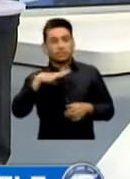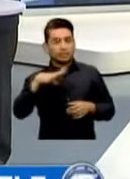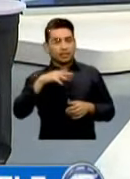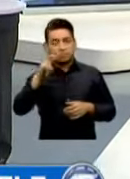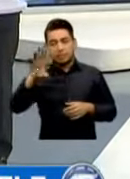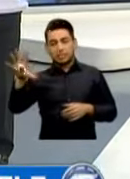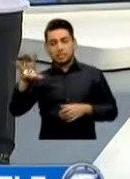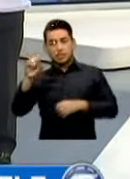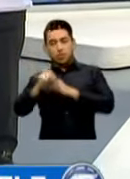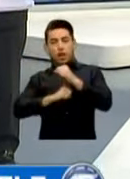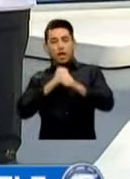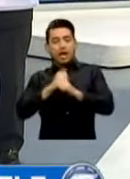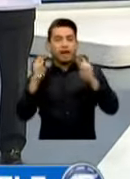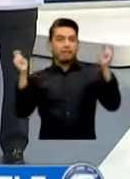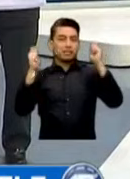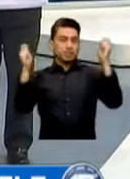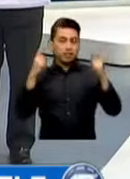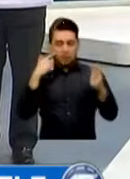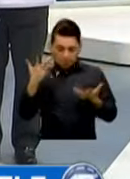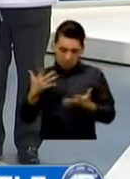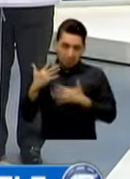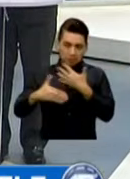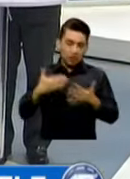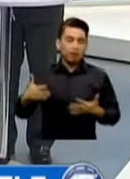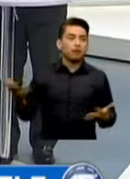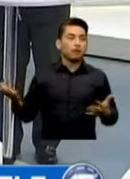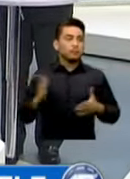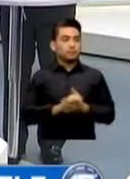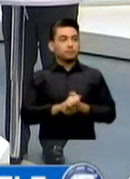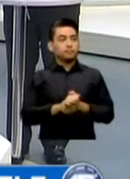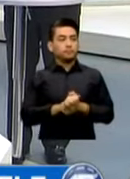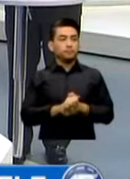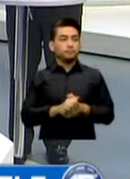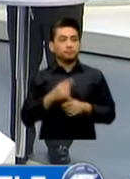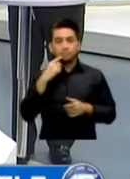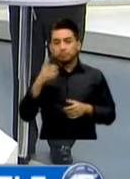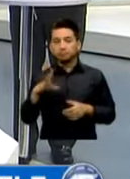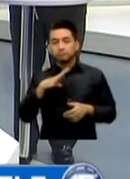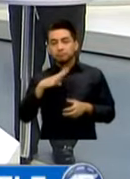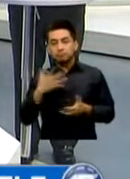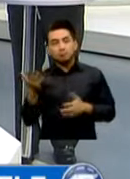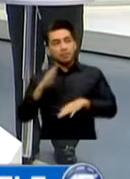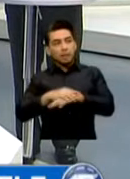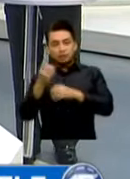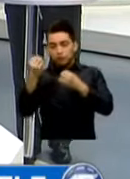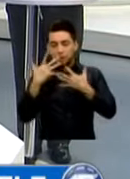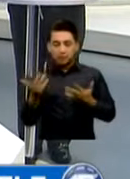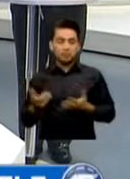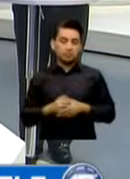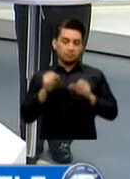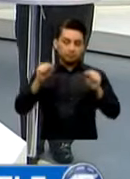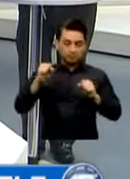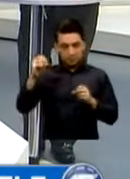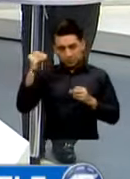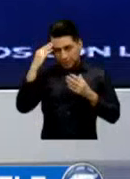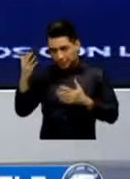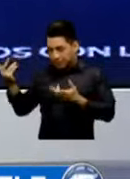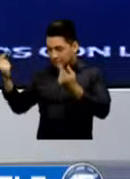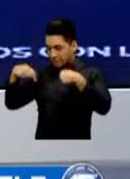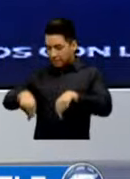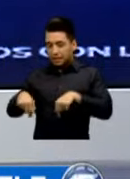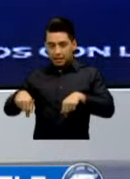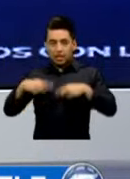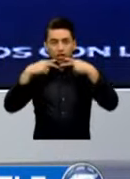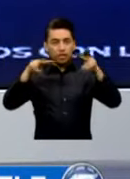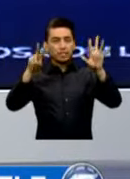Policía Para Conocer Otros Detalles Y Seguramente Pues Tendremos Un Futuro Contacto Así Que Muchas Gracias Por Haber Venido Esta Noche A Noticiete Muchas Gracias